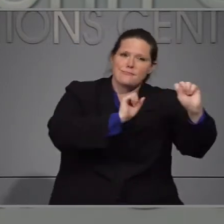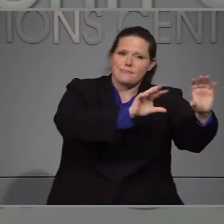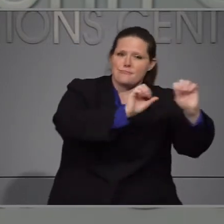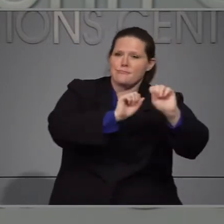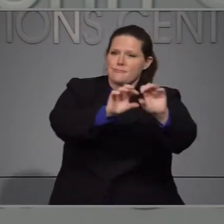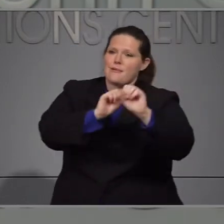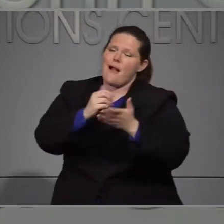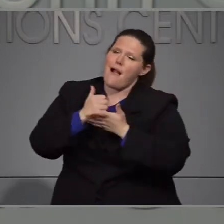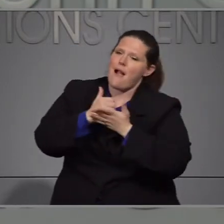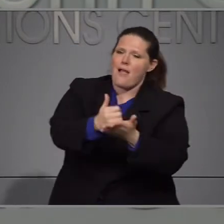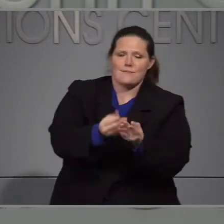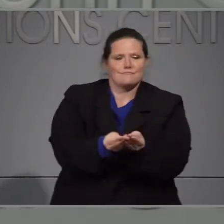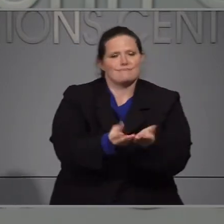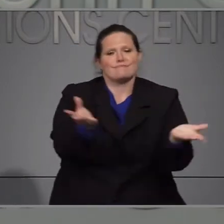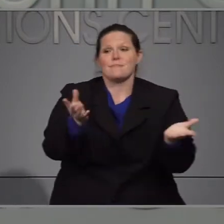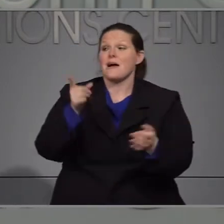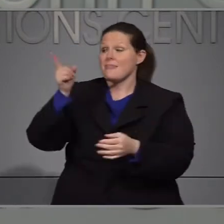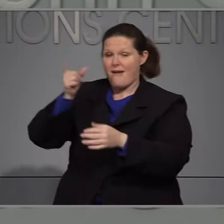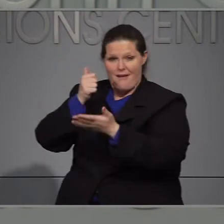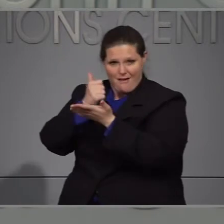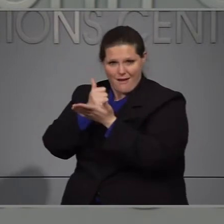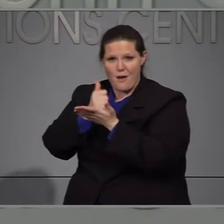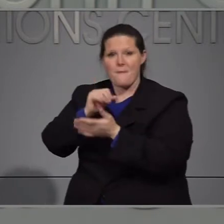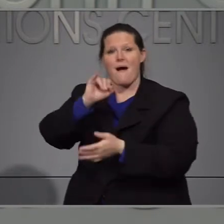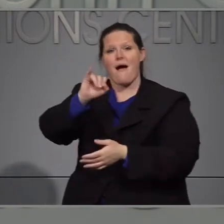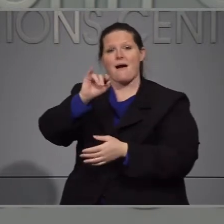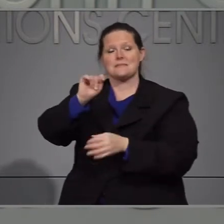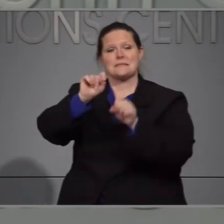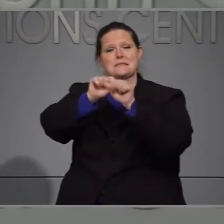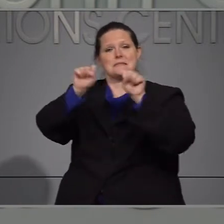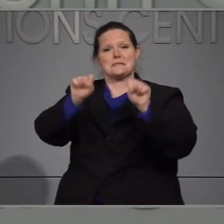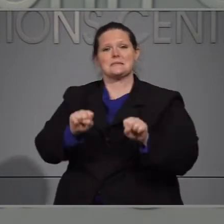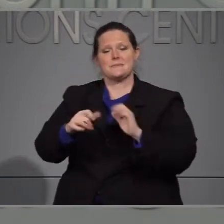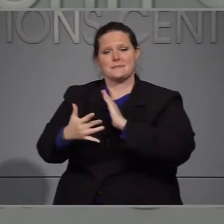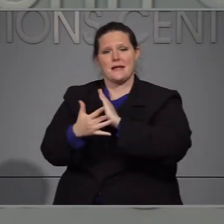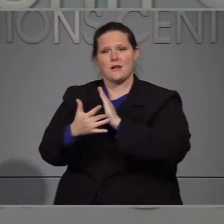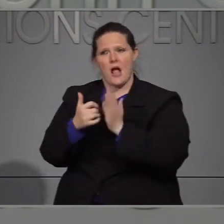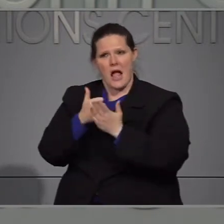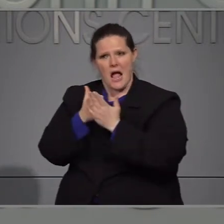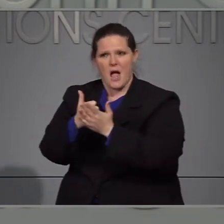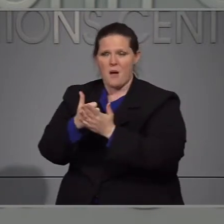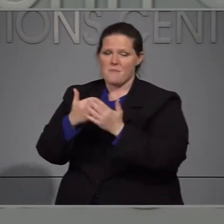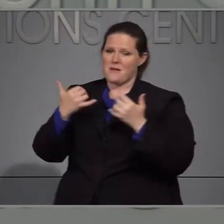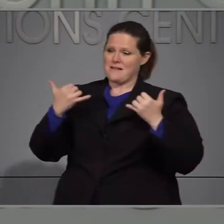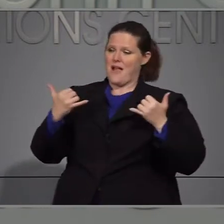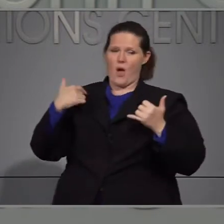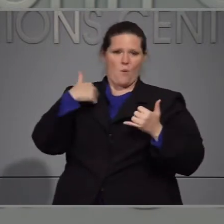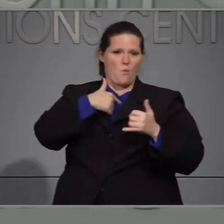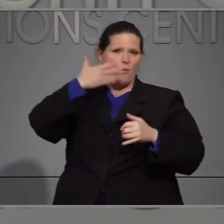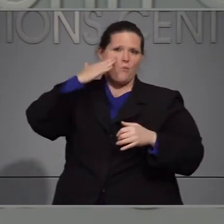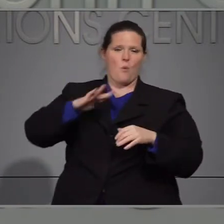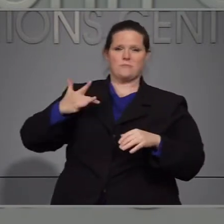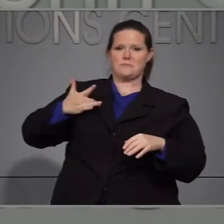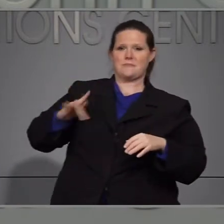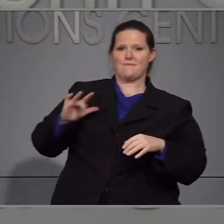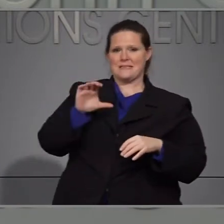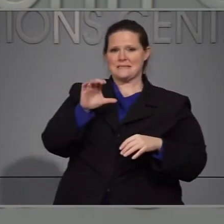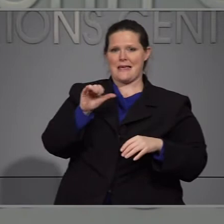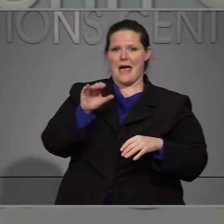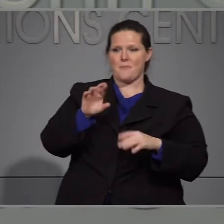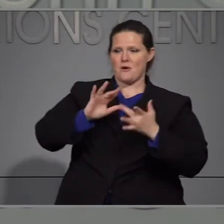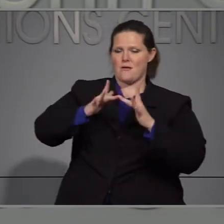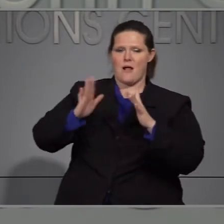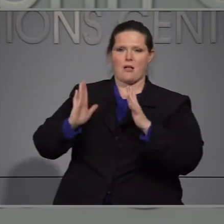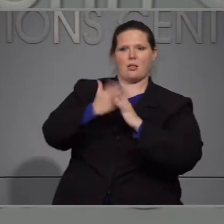descargar y distribuir EPP de nuestros almacenes y también están ayudando